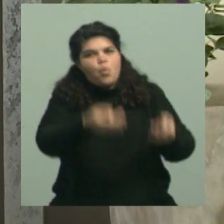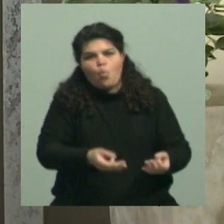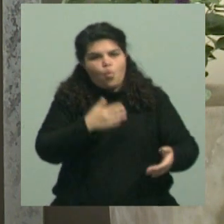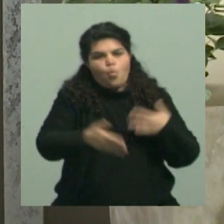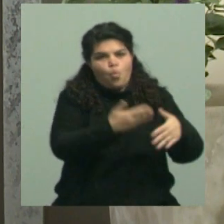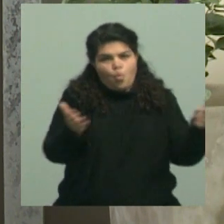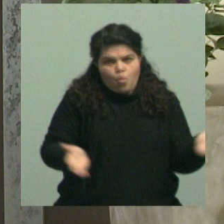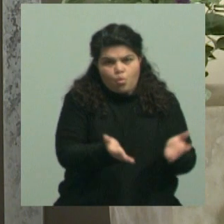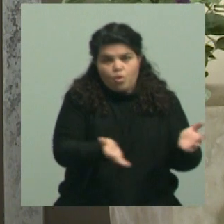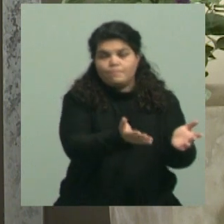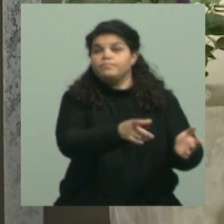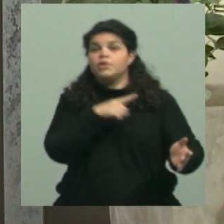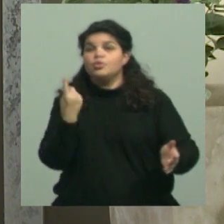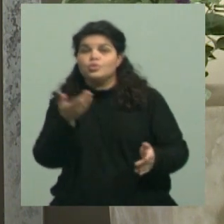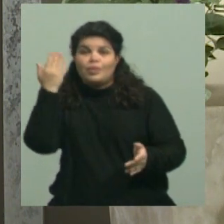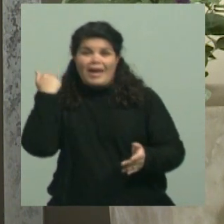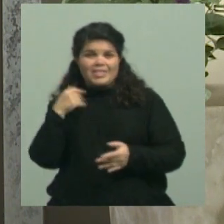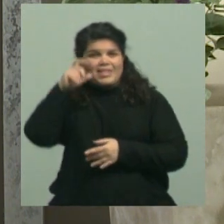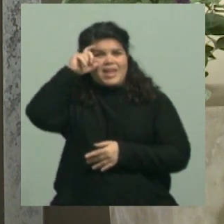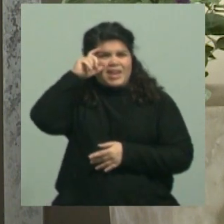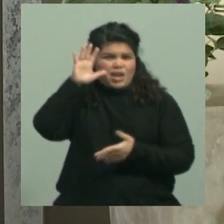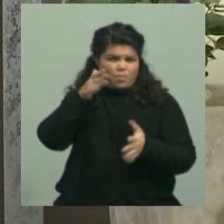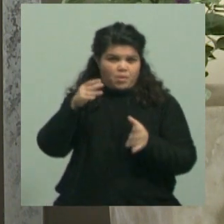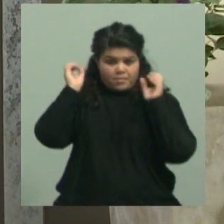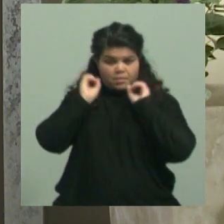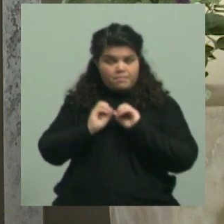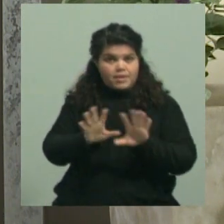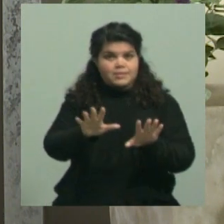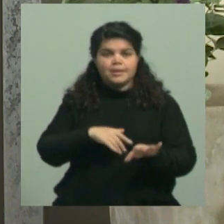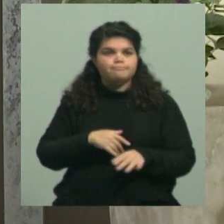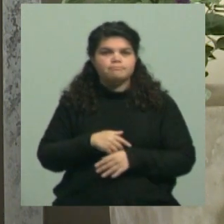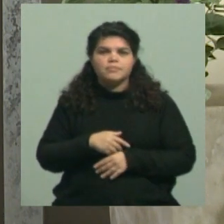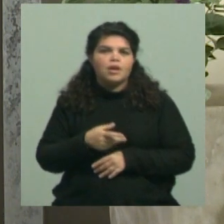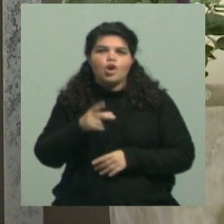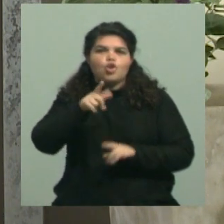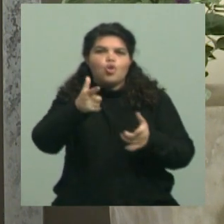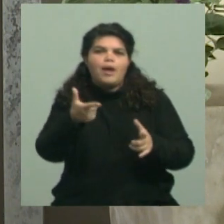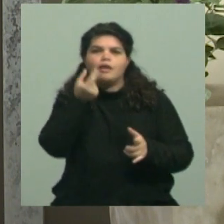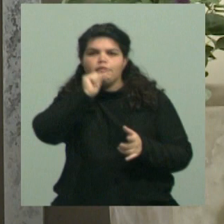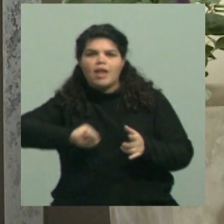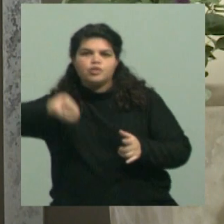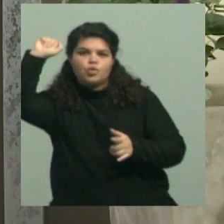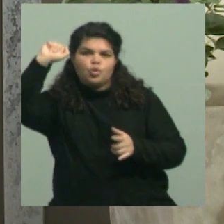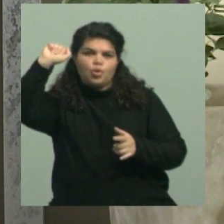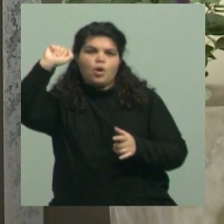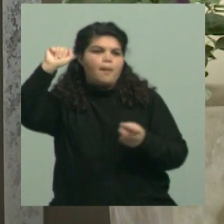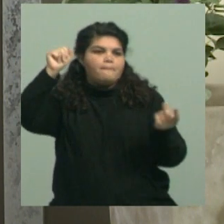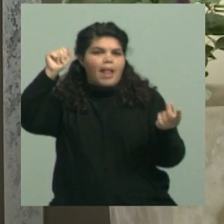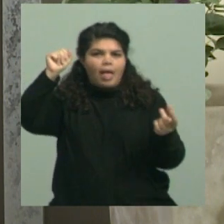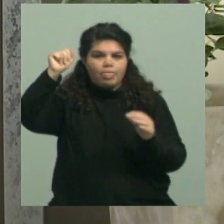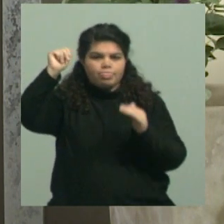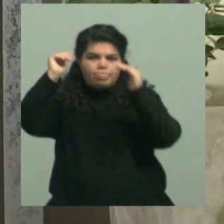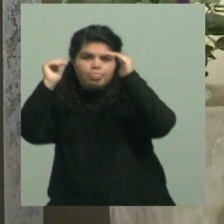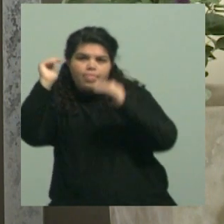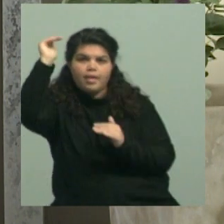a comienzo de año, como no teníamos un reconocimiento por inflación, lo que hicimos fue acudir a